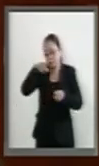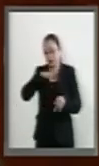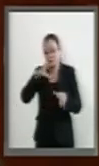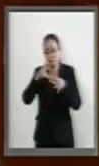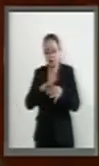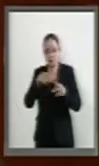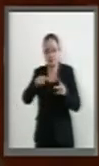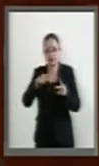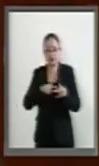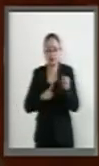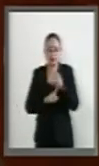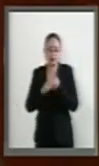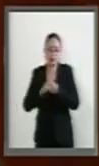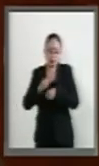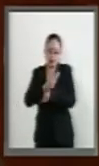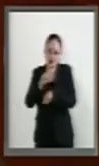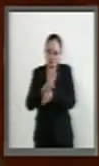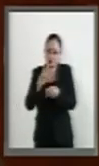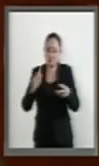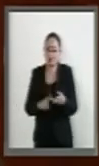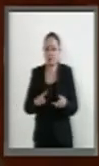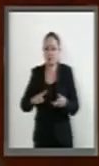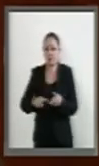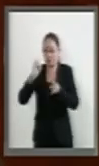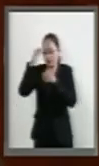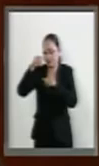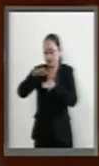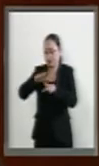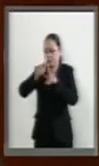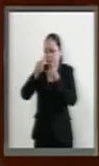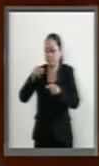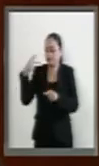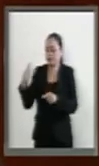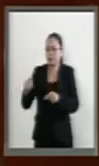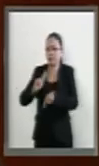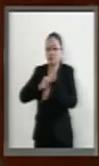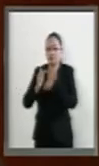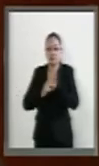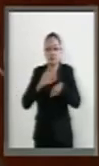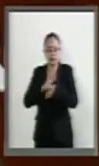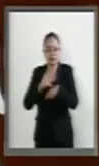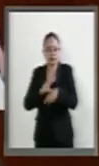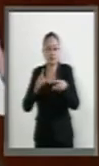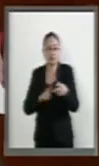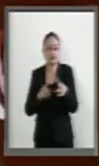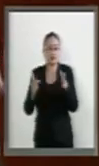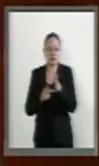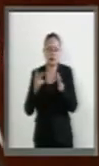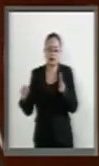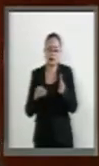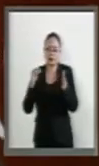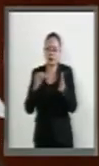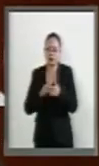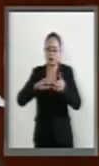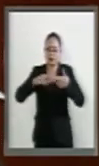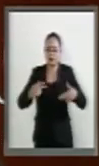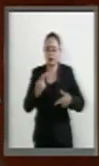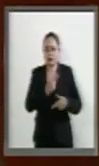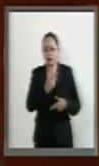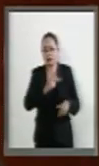que atraviesa Venezuela, los acuerdos de paz en Colombia, el restablecimiento de las relaciones